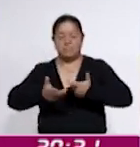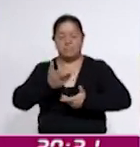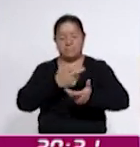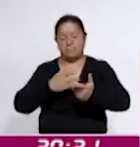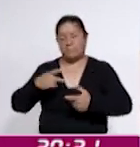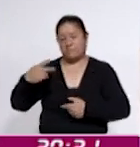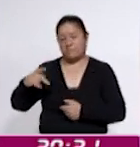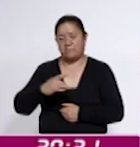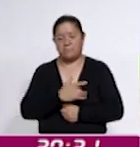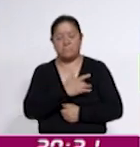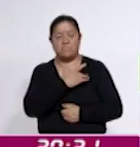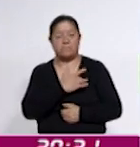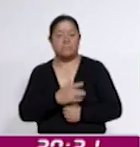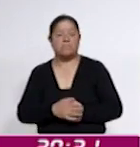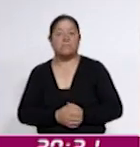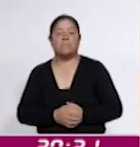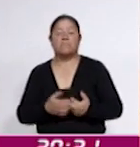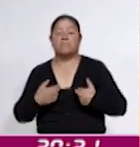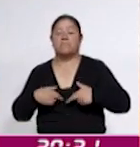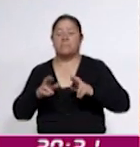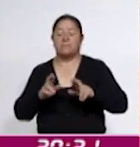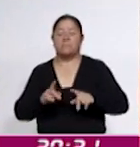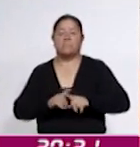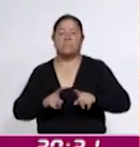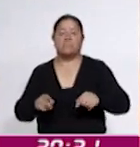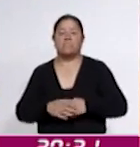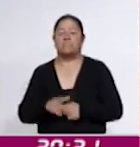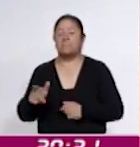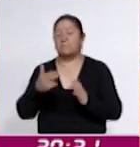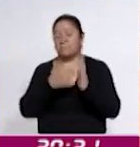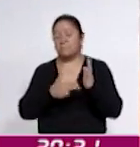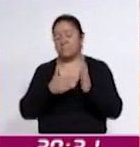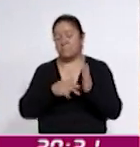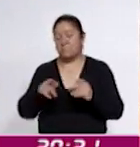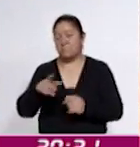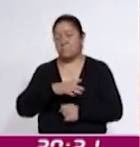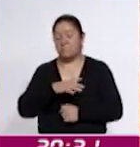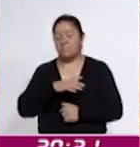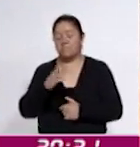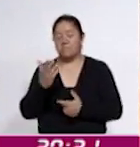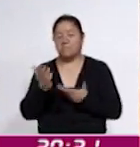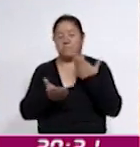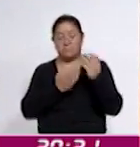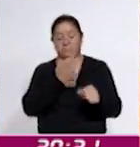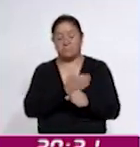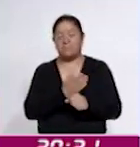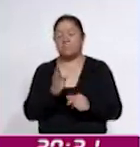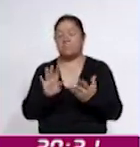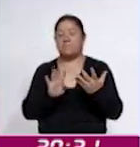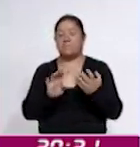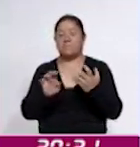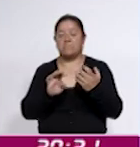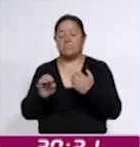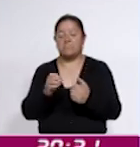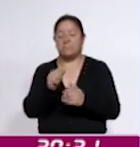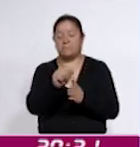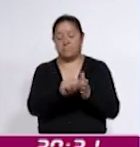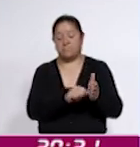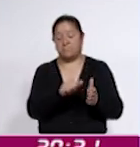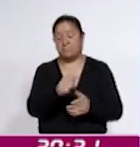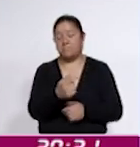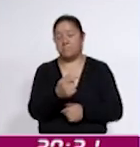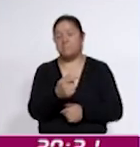visión, diferentes representaciones. Los talleres impartidos, tanto por estudiantes de noveno semestre como por artistas invitados,